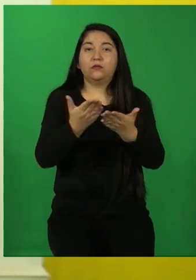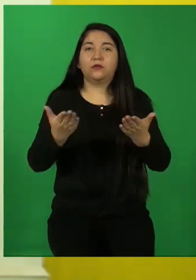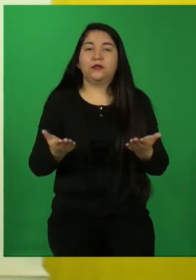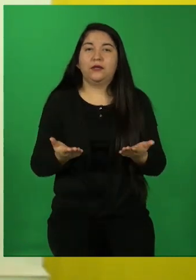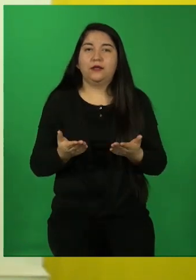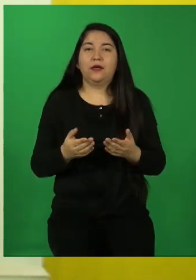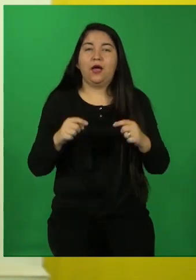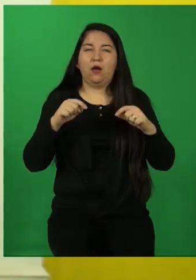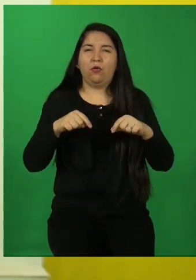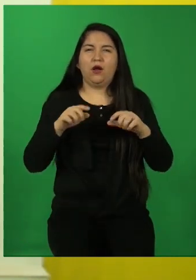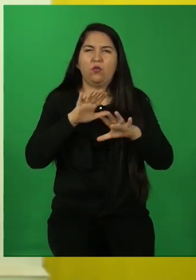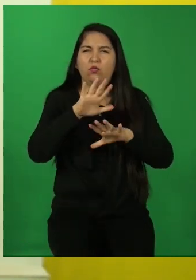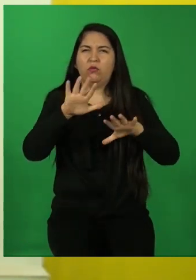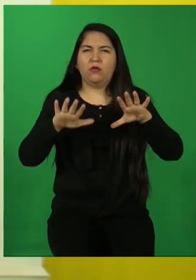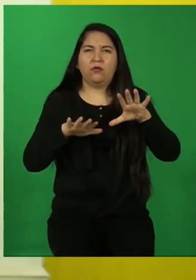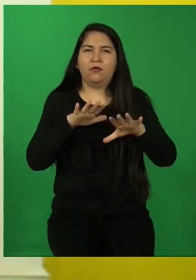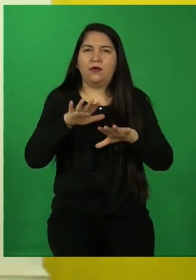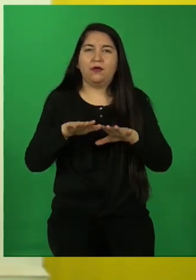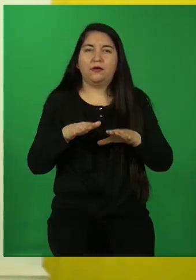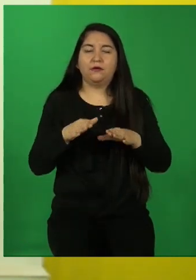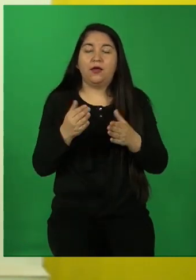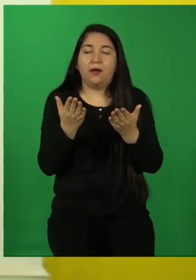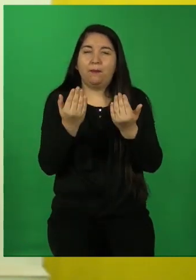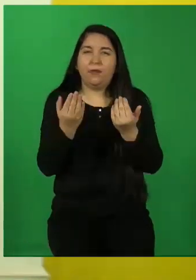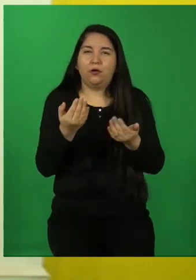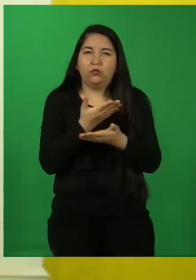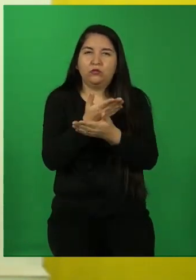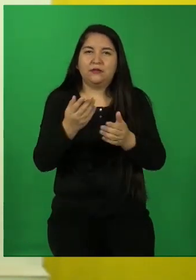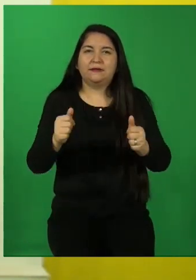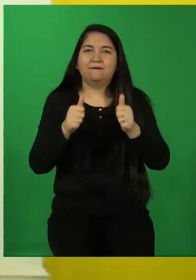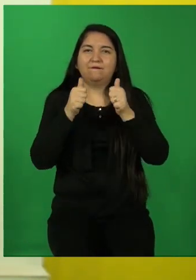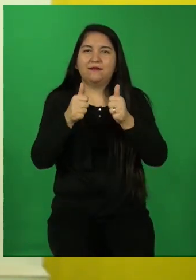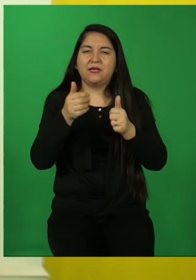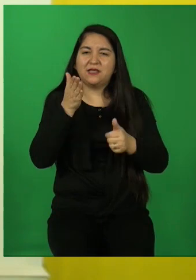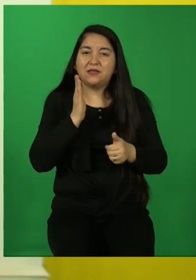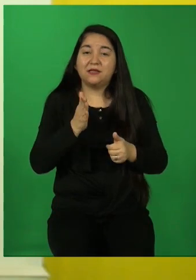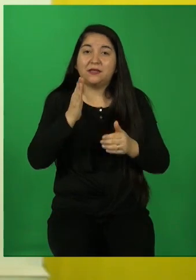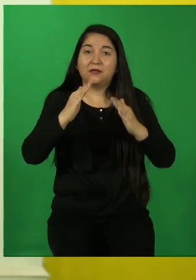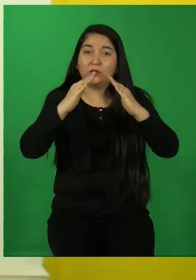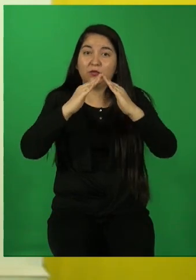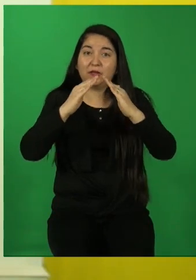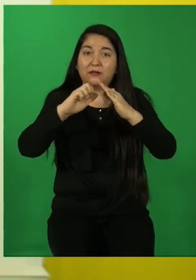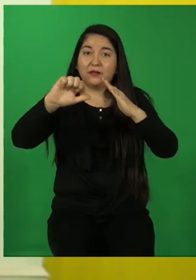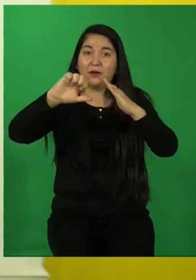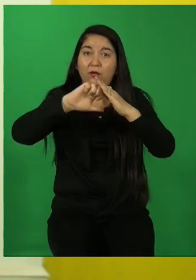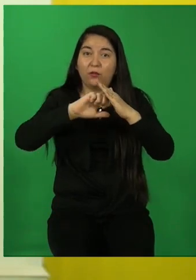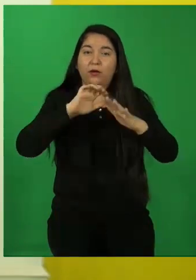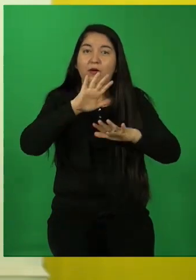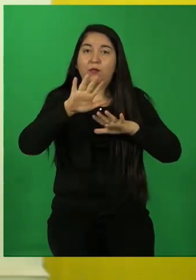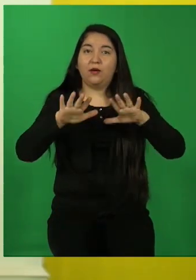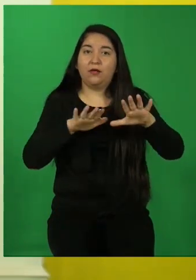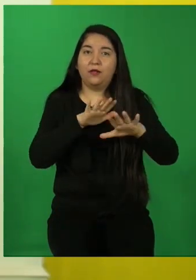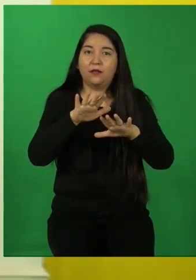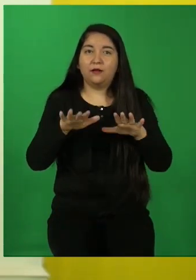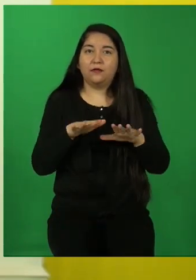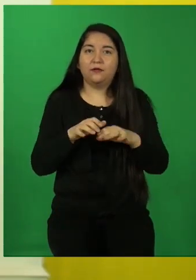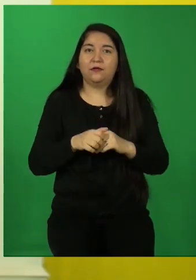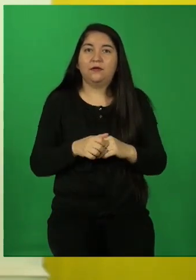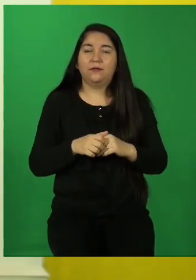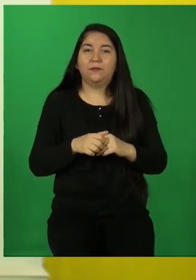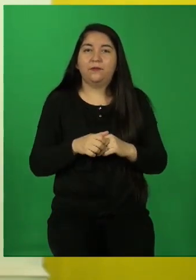más que nunca cuidarse. Espero que se encuentren muy bien y que sigan así en sus casas, cuidándose. Que